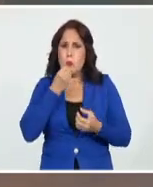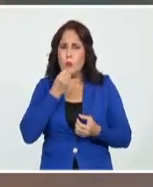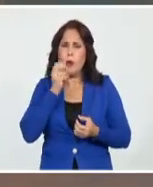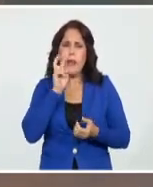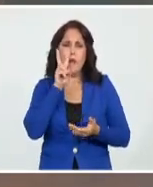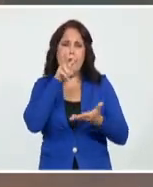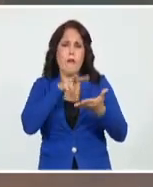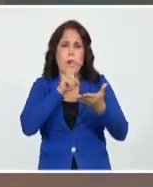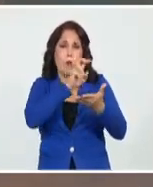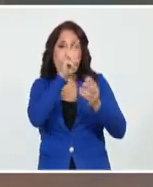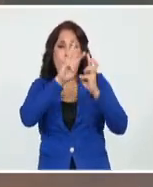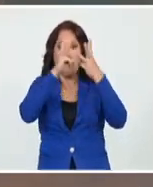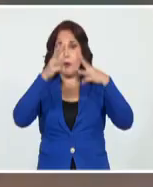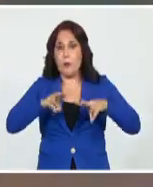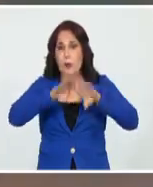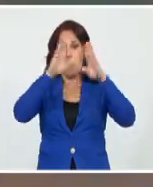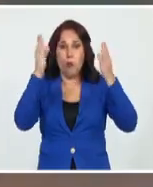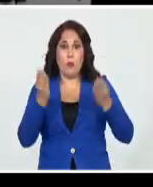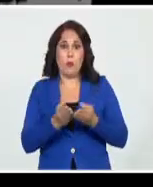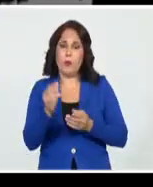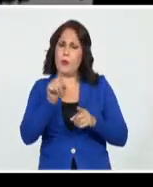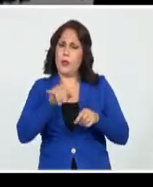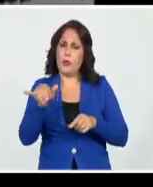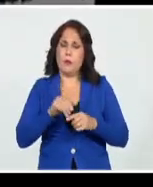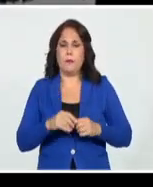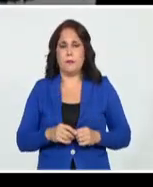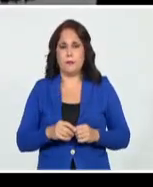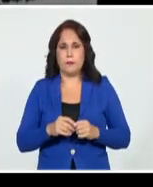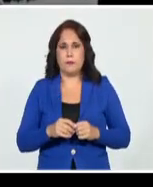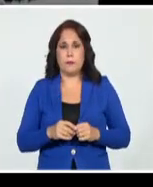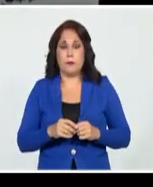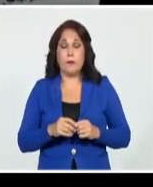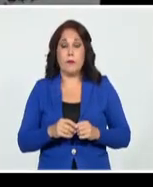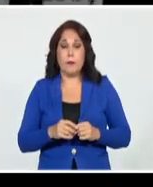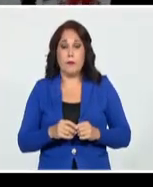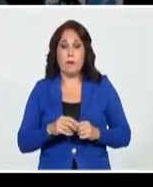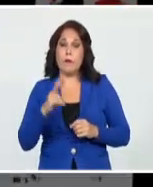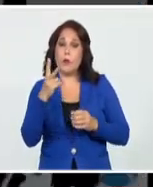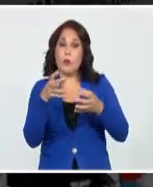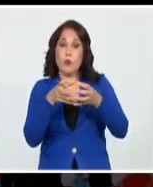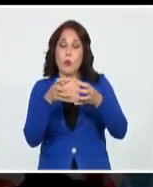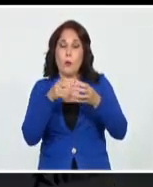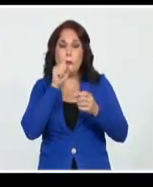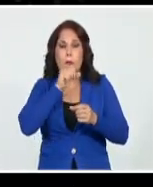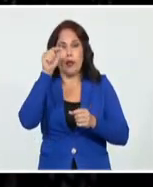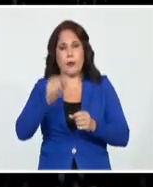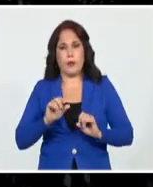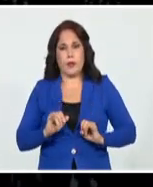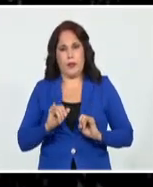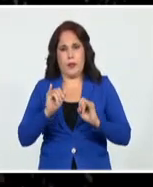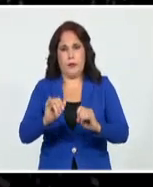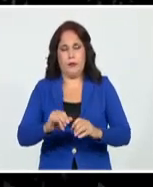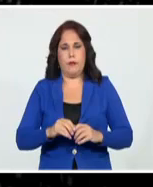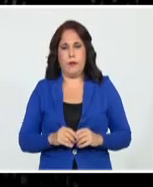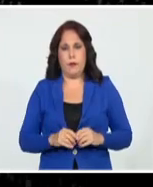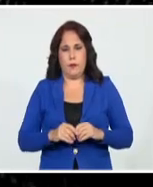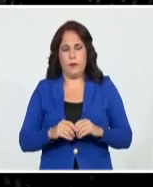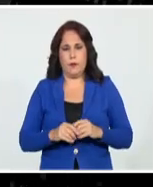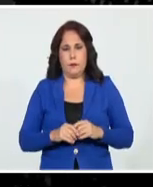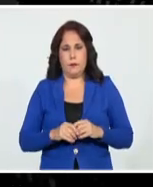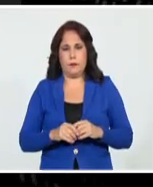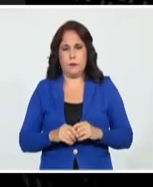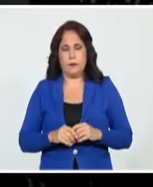visualizar el mundo de alguna manera. Carlos Hernández y Karina Sotomayor, Sistema Informativo de la